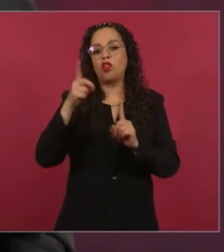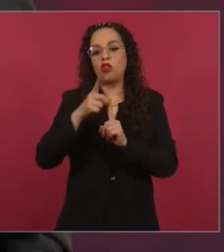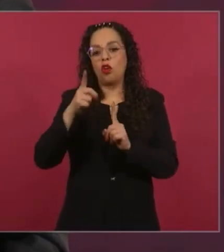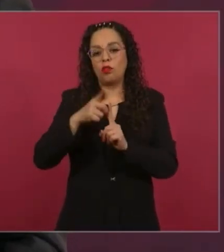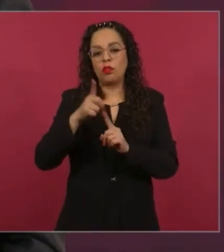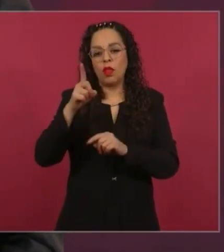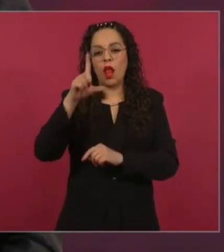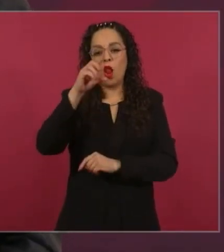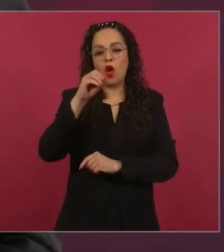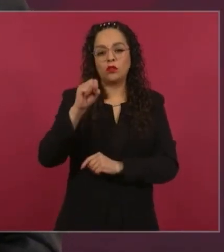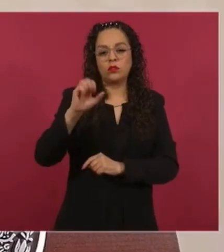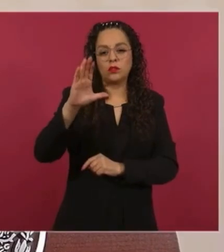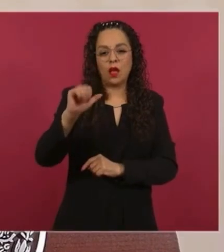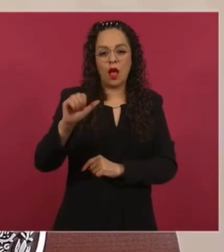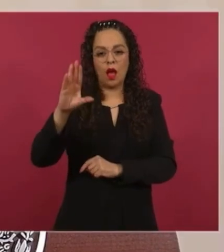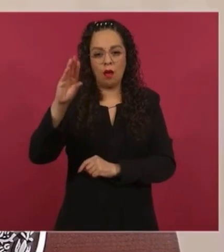cierto,